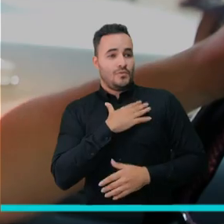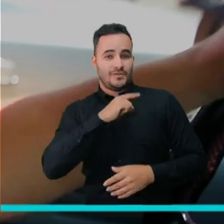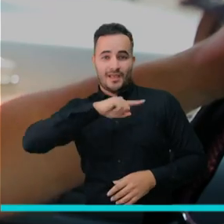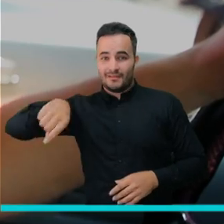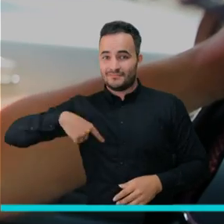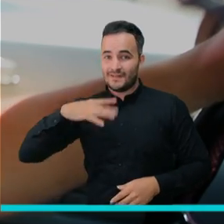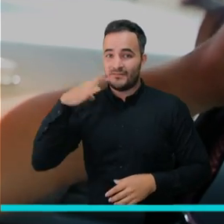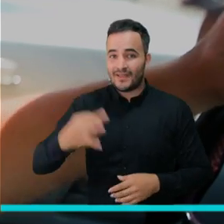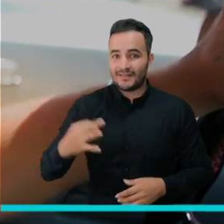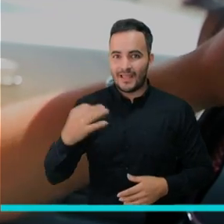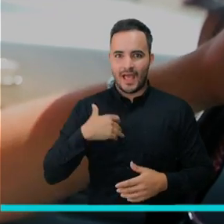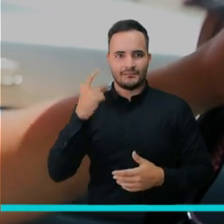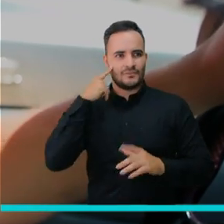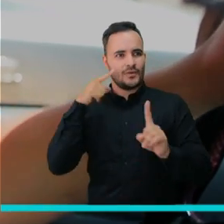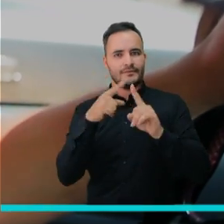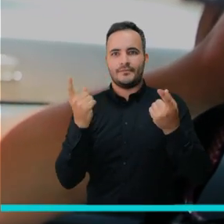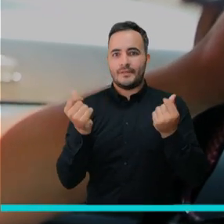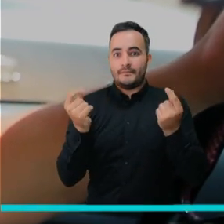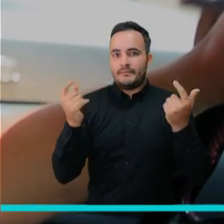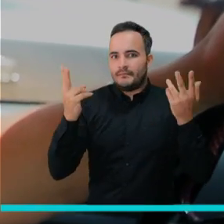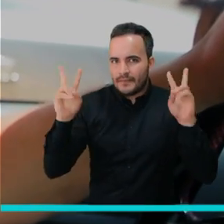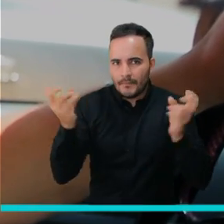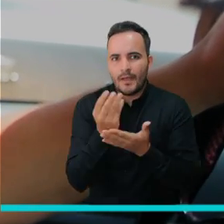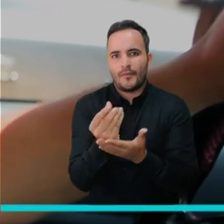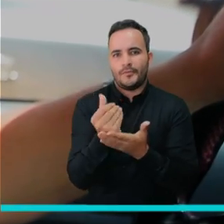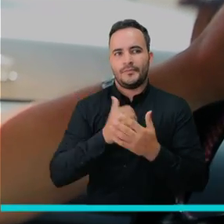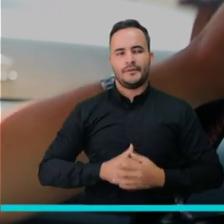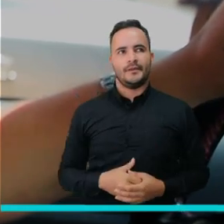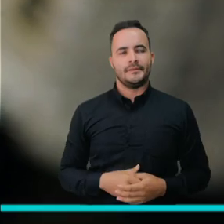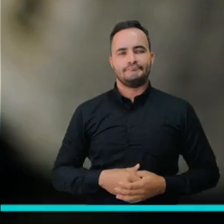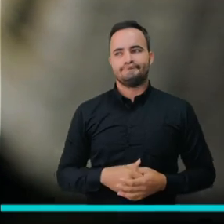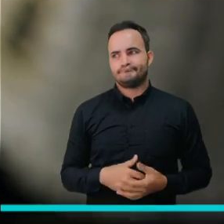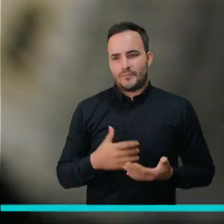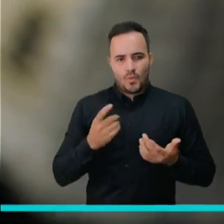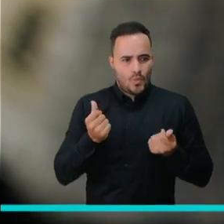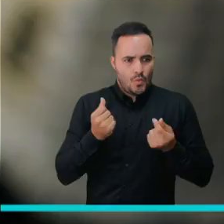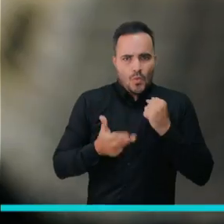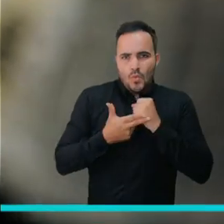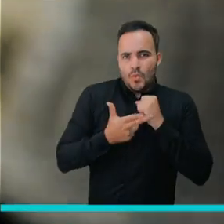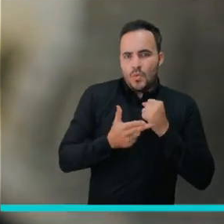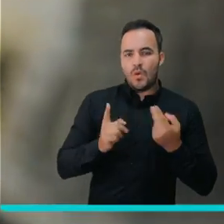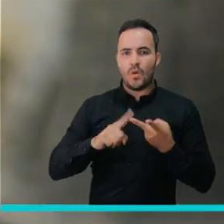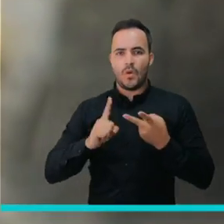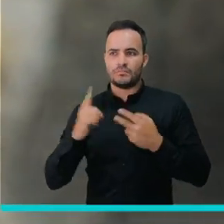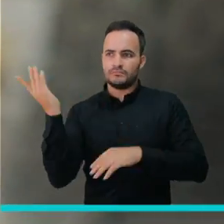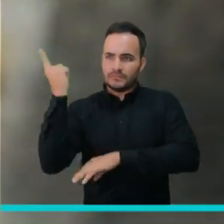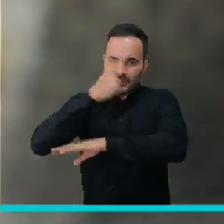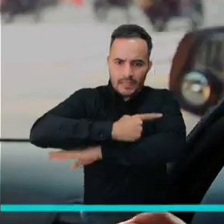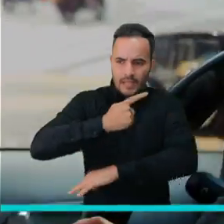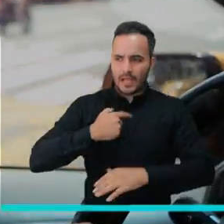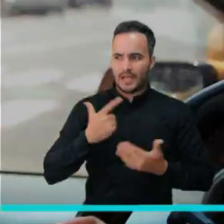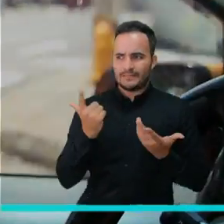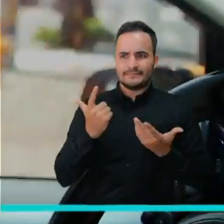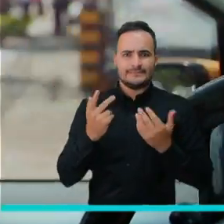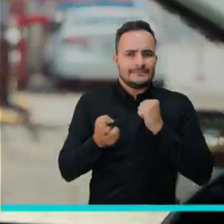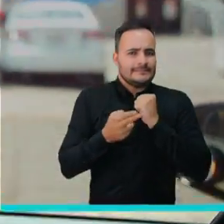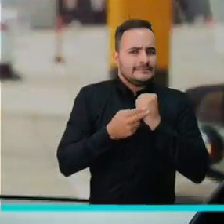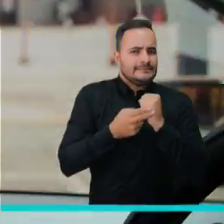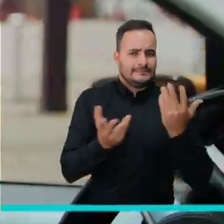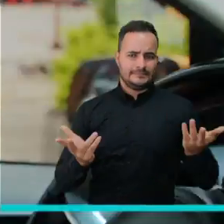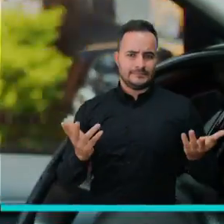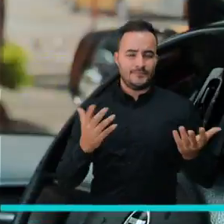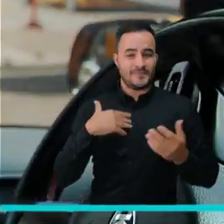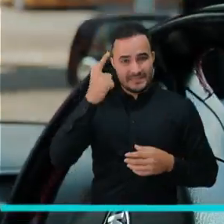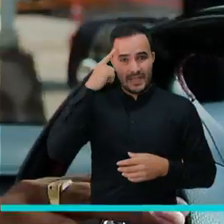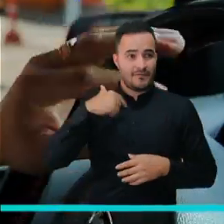tanto como en la economía, en rendimiento para nuestra labor día a día. Porque nosotros